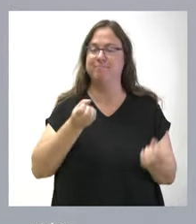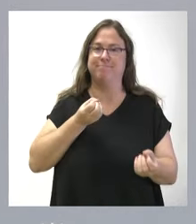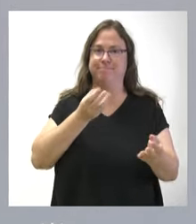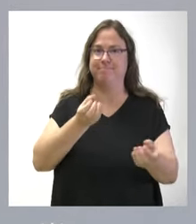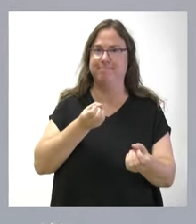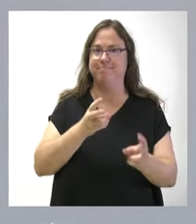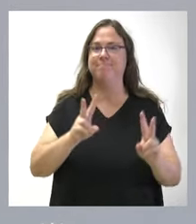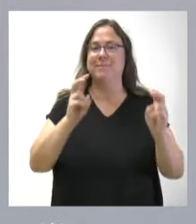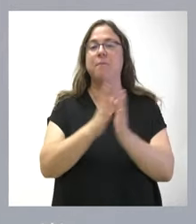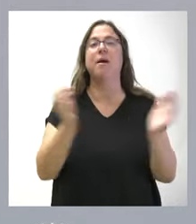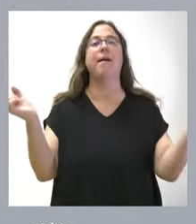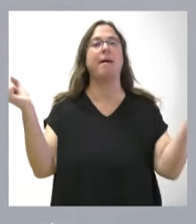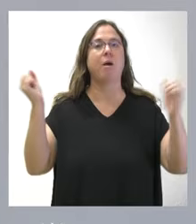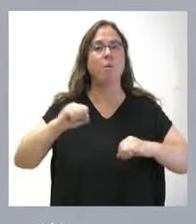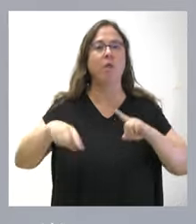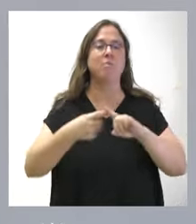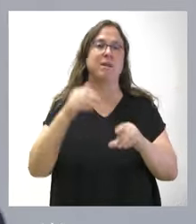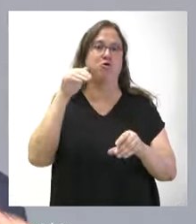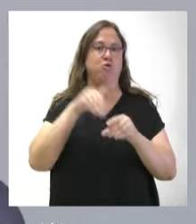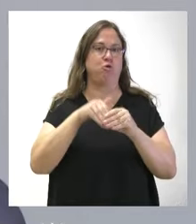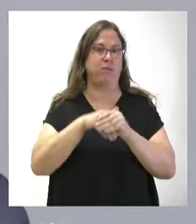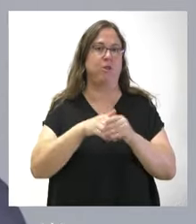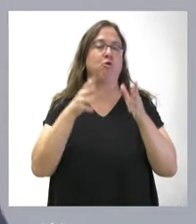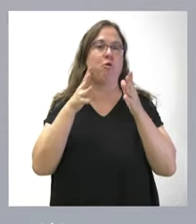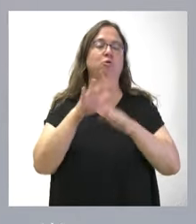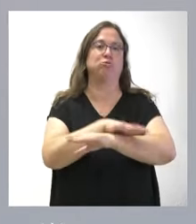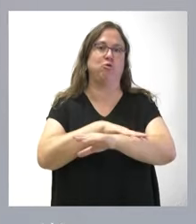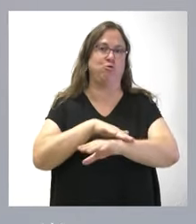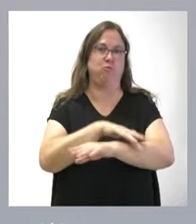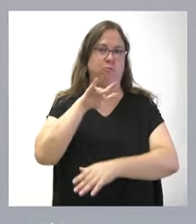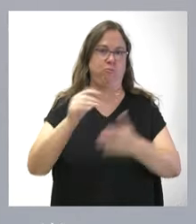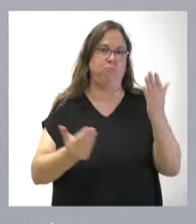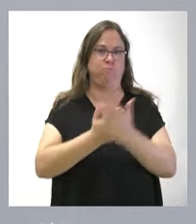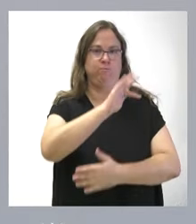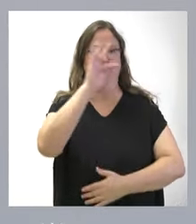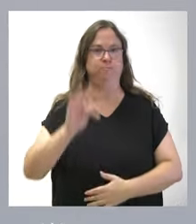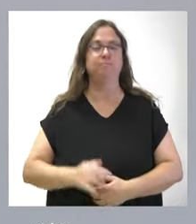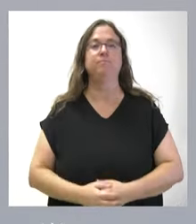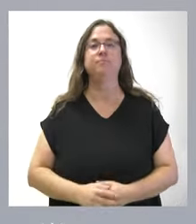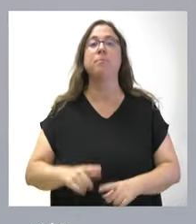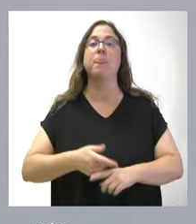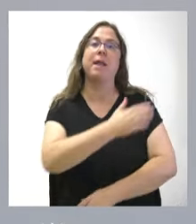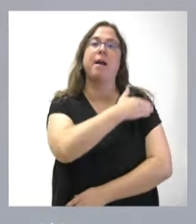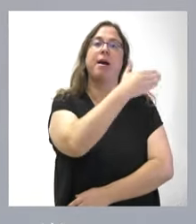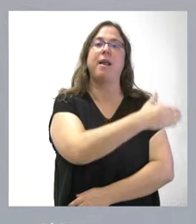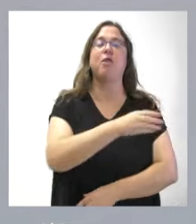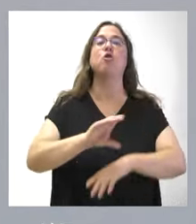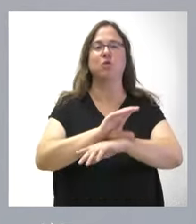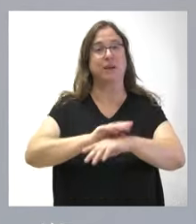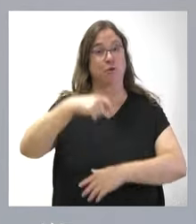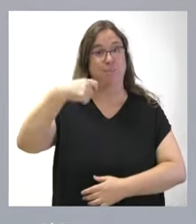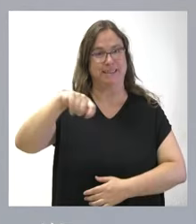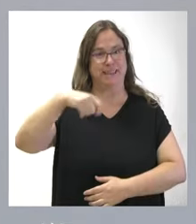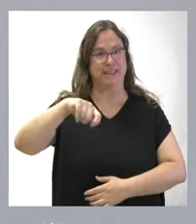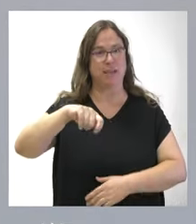acuerdos y del contenido del Consejo de Gobierno que hemos celebrado esta mañana. Me acompaña el consejero de la Presidencia con motivo del